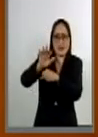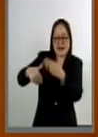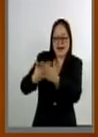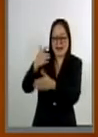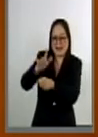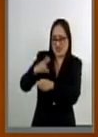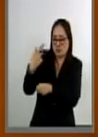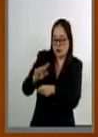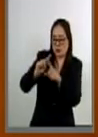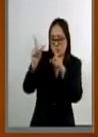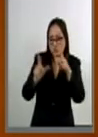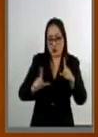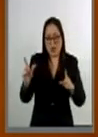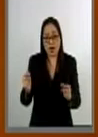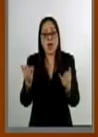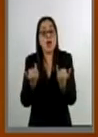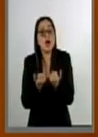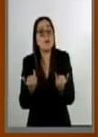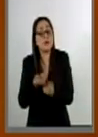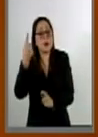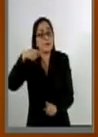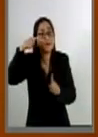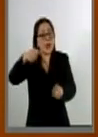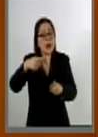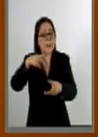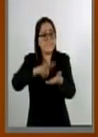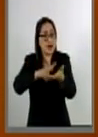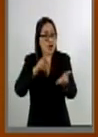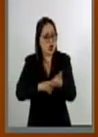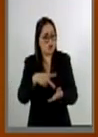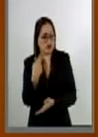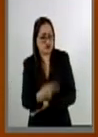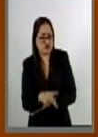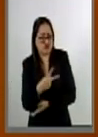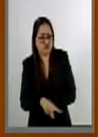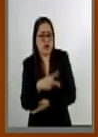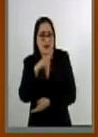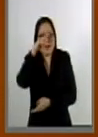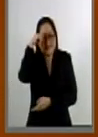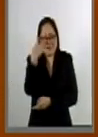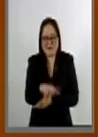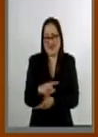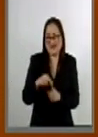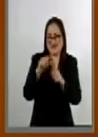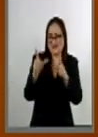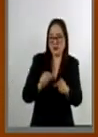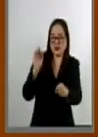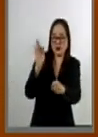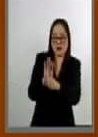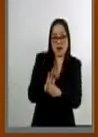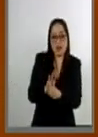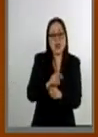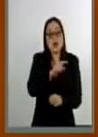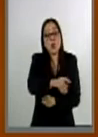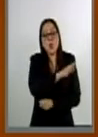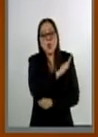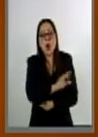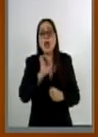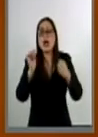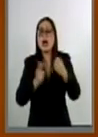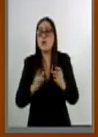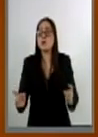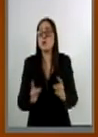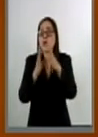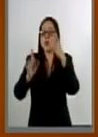así como en fortalecer los valores patrióticos y cívicos necesarios que se les permita hacer frente a los